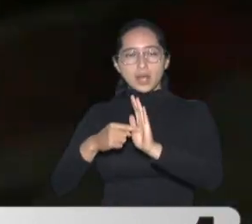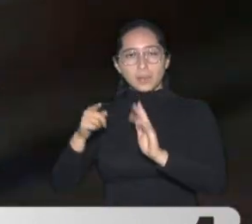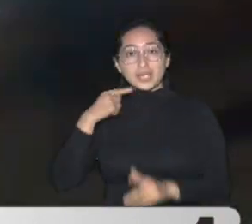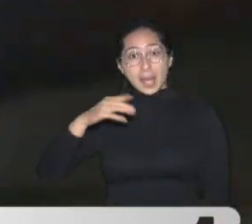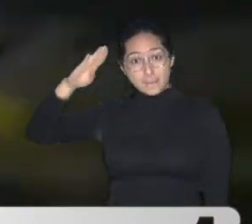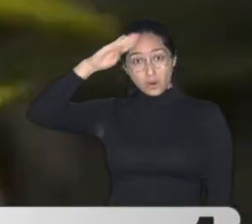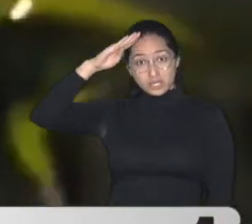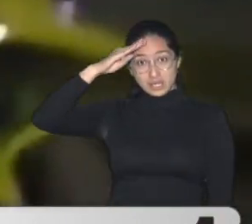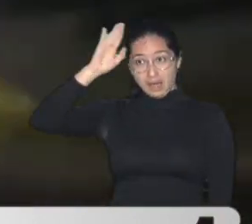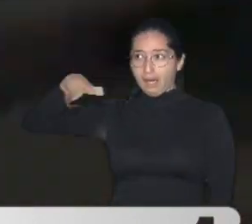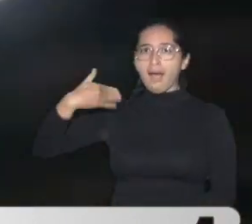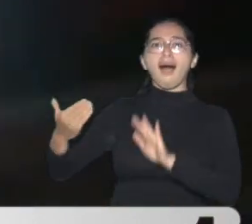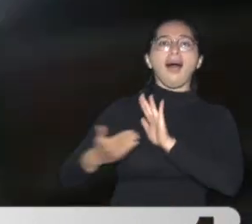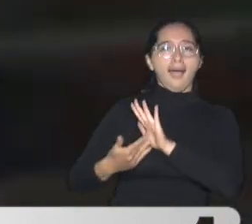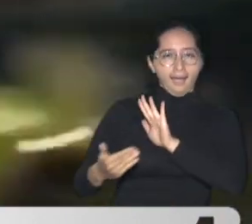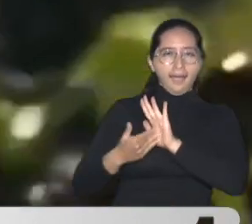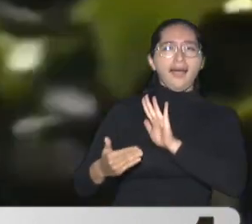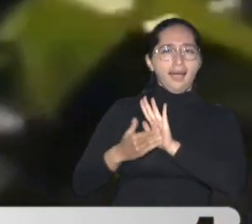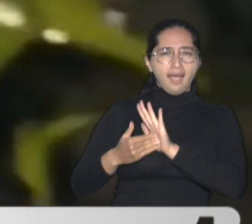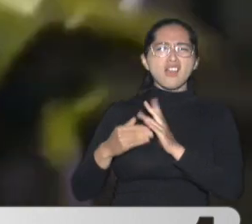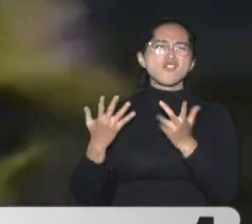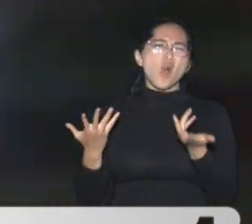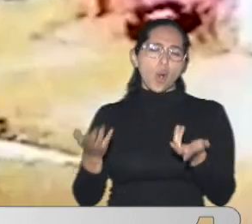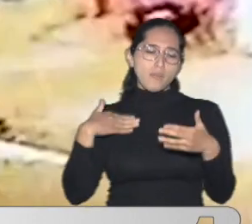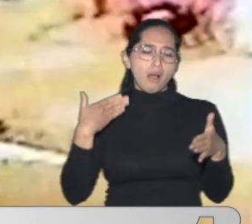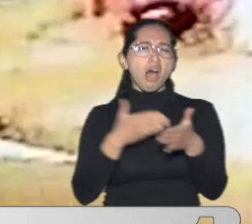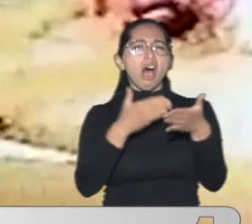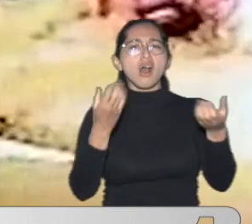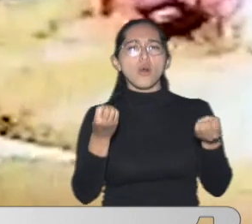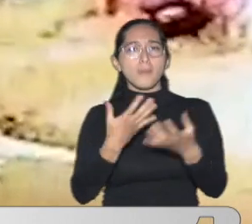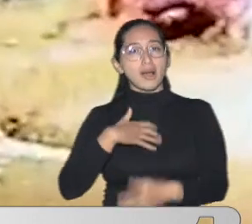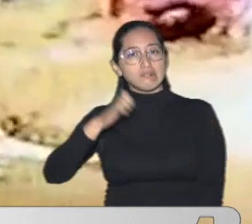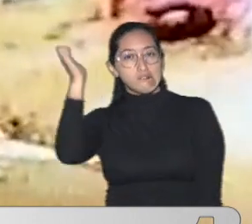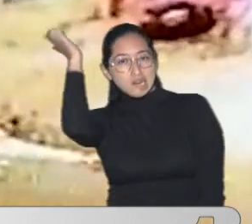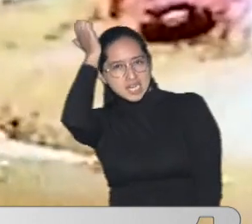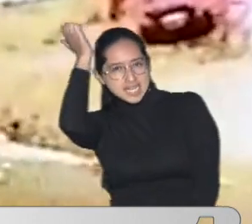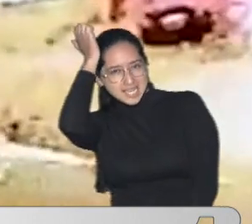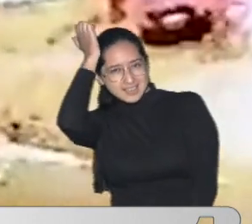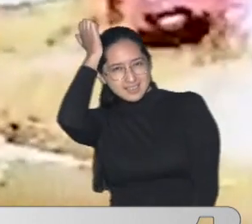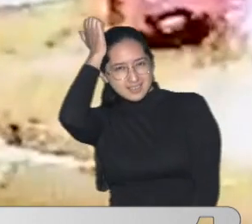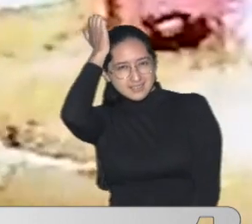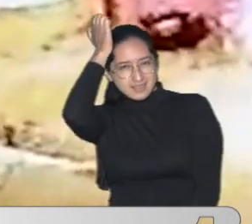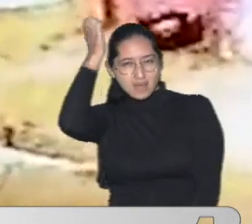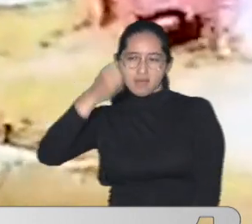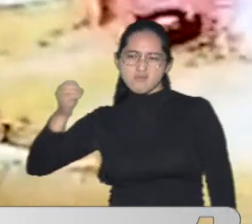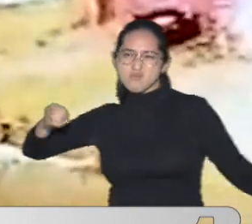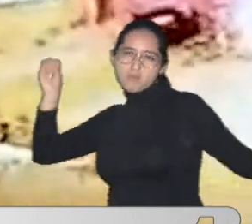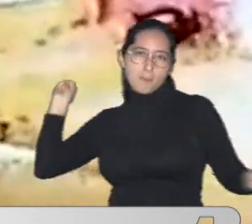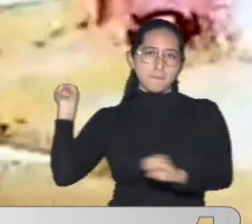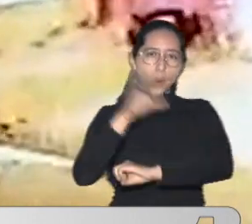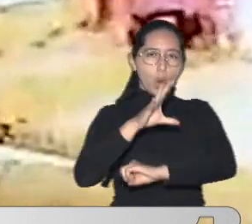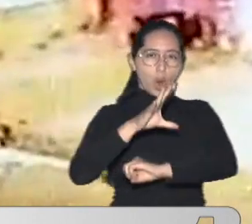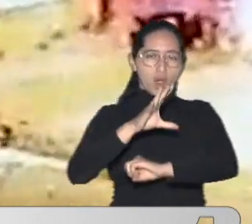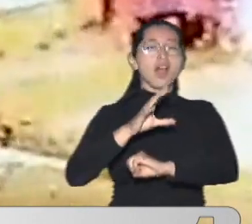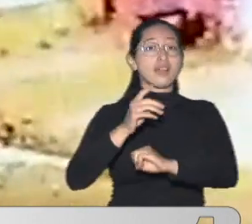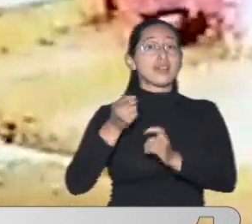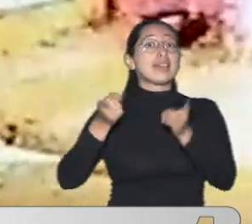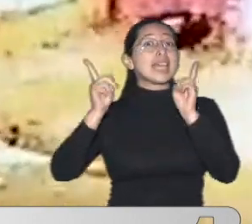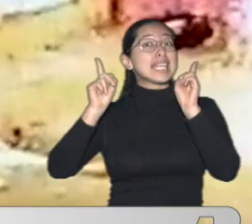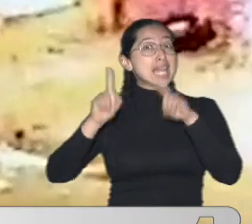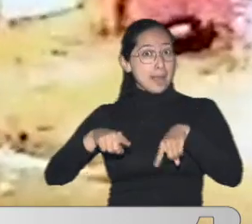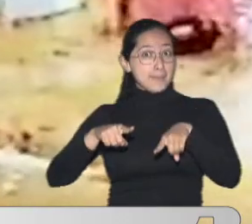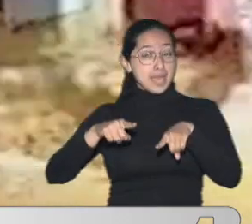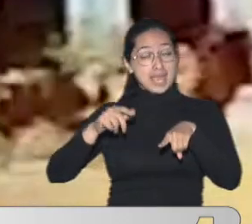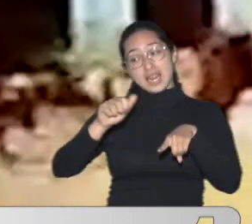Con objetos Contundentes Piedras Y también Simultáneamente Son